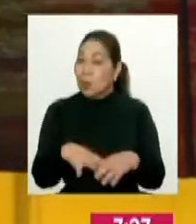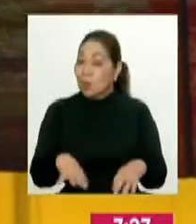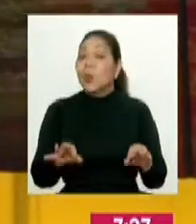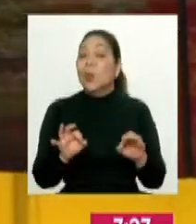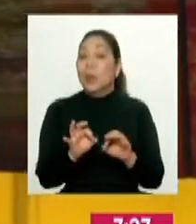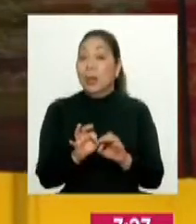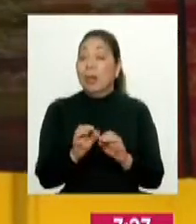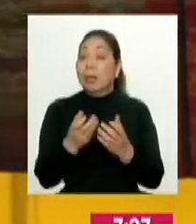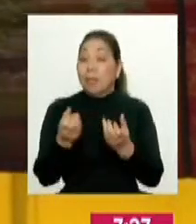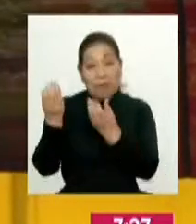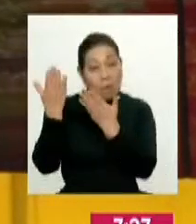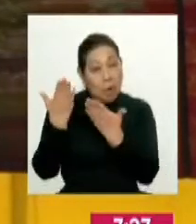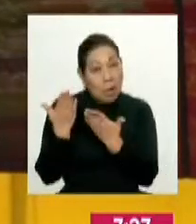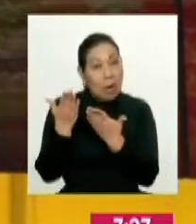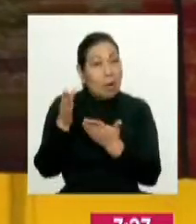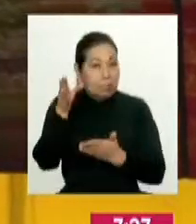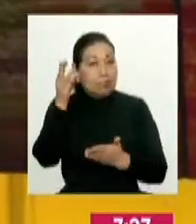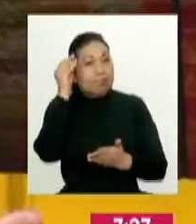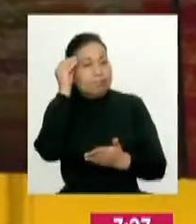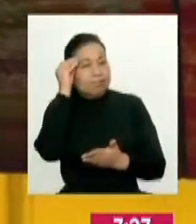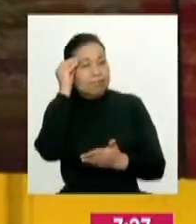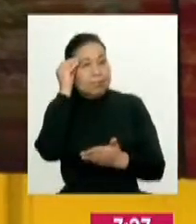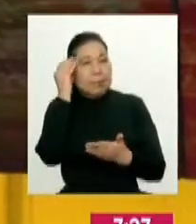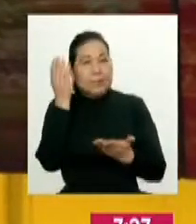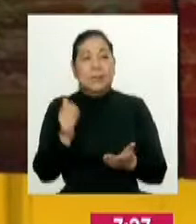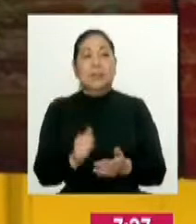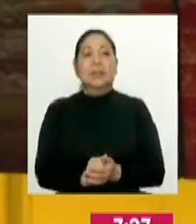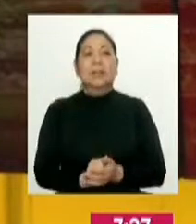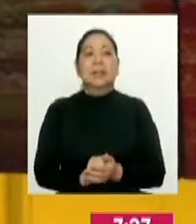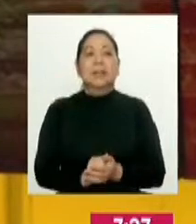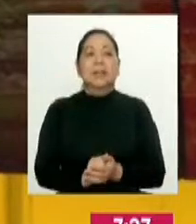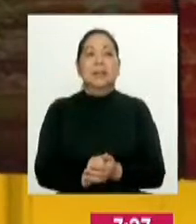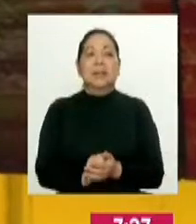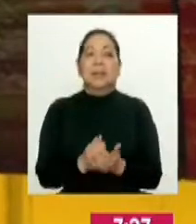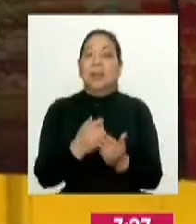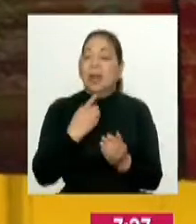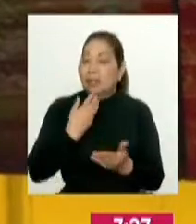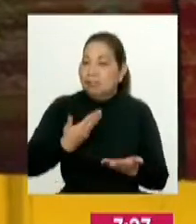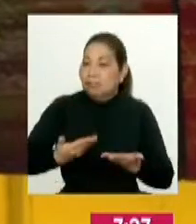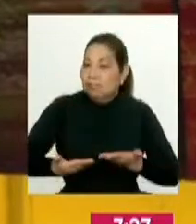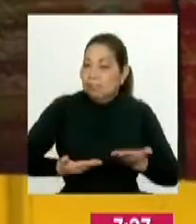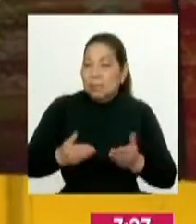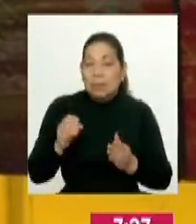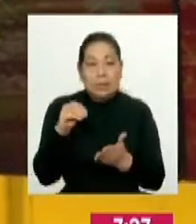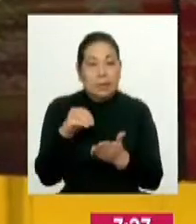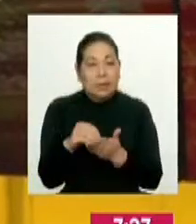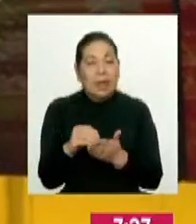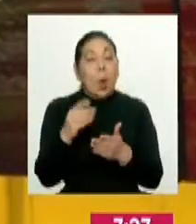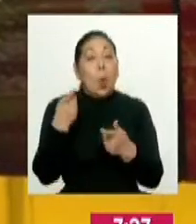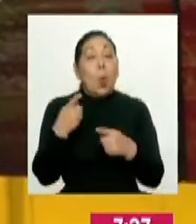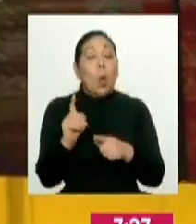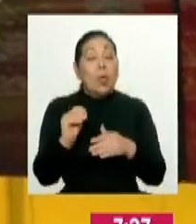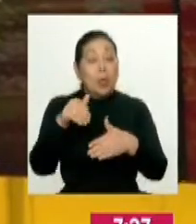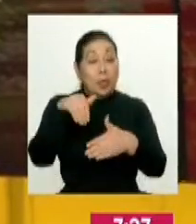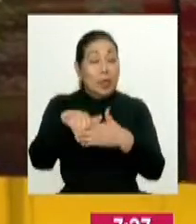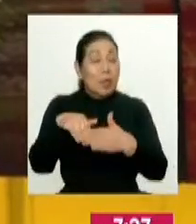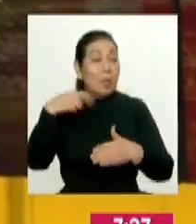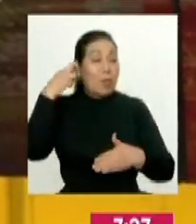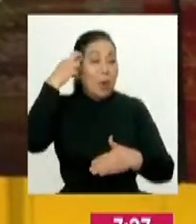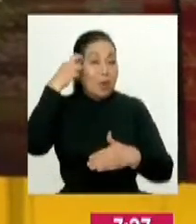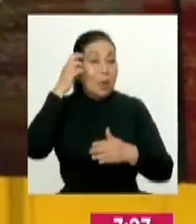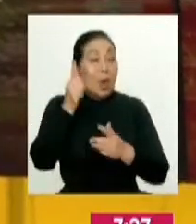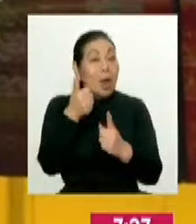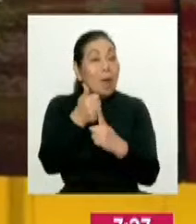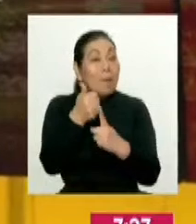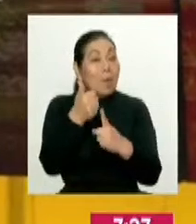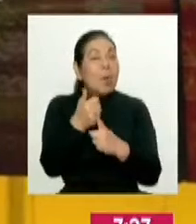primero que uno esté bien informado, no solamente por las... A ver, lo que promueve, lo que propone, lo que postula un partido político, sino el